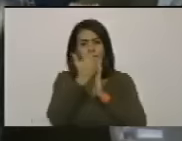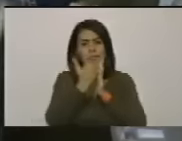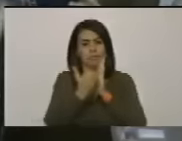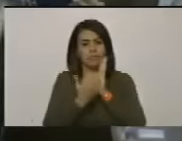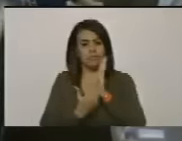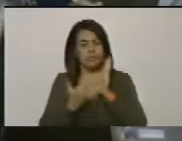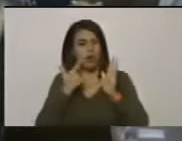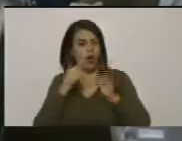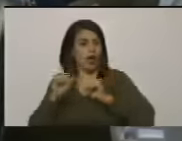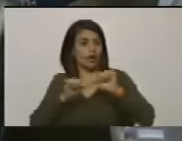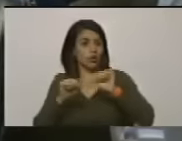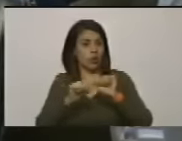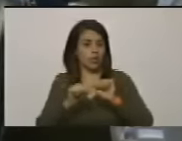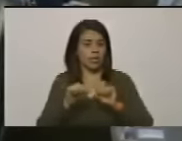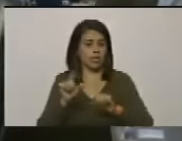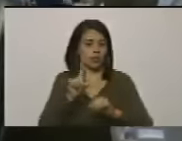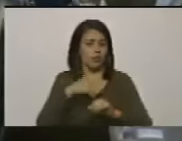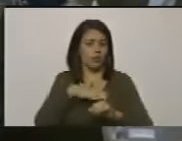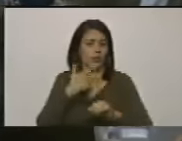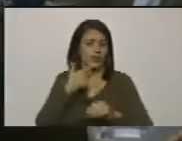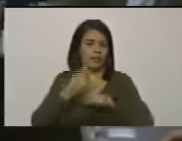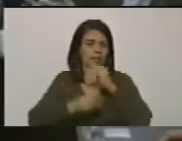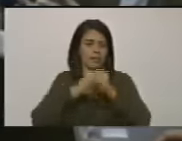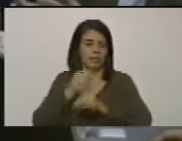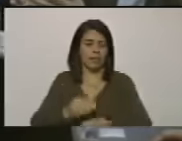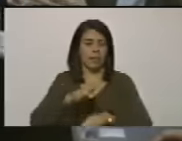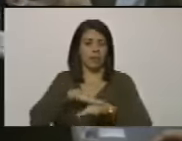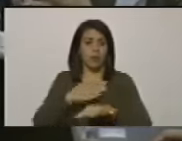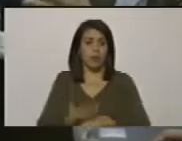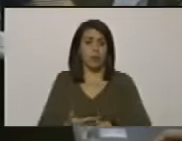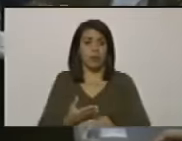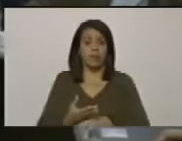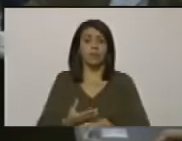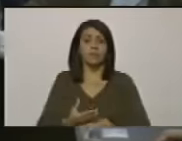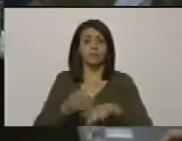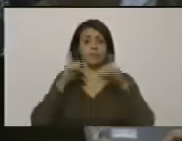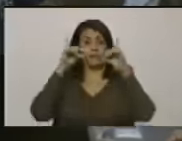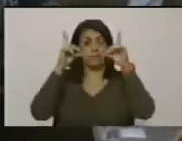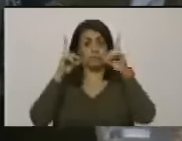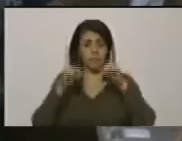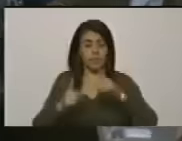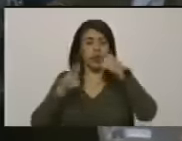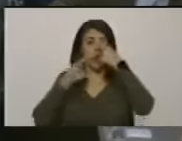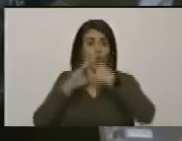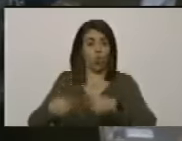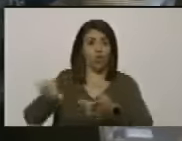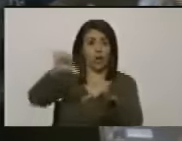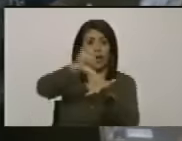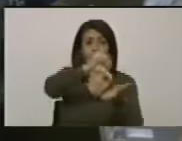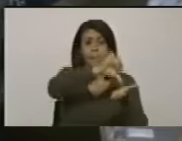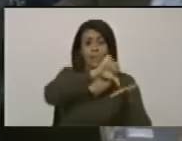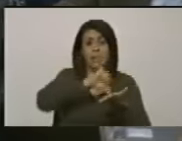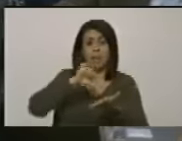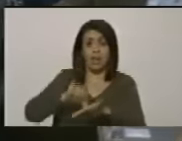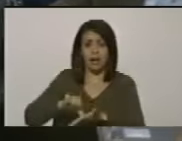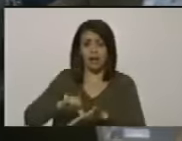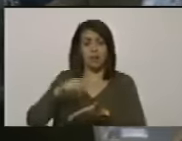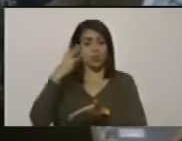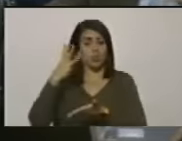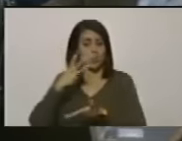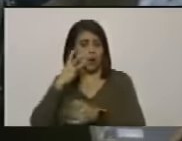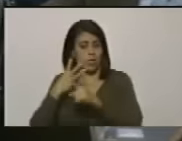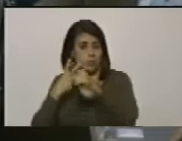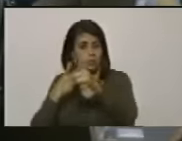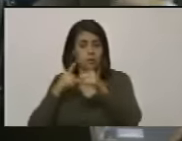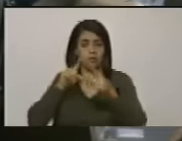y no lo puede hacer porque los factores decisores están en otras capitales están en Washington